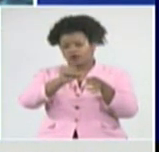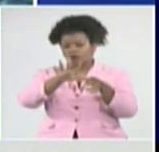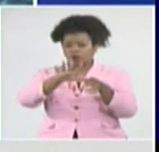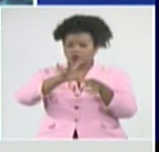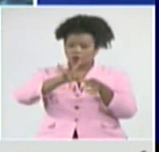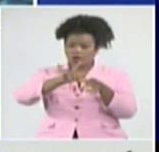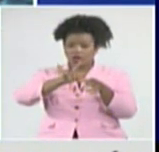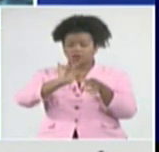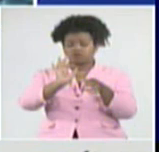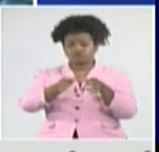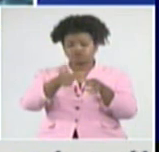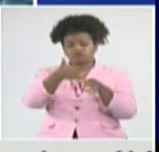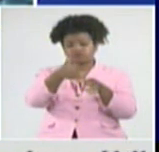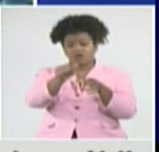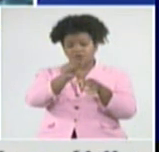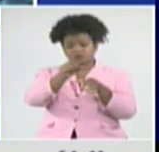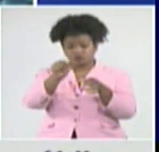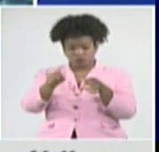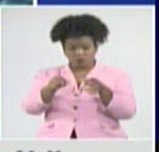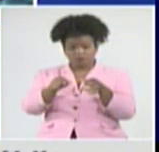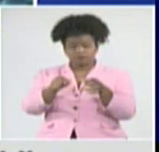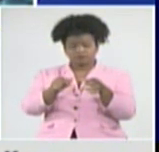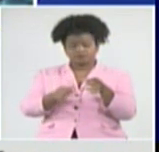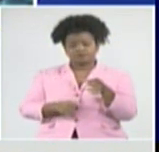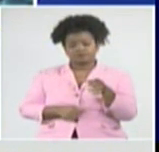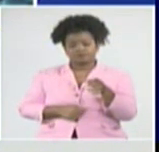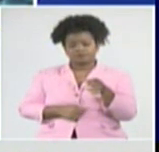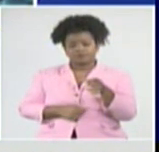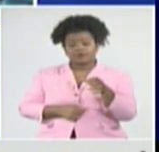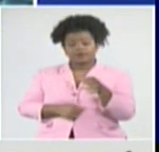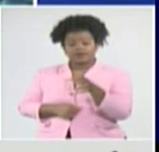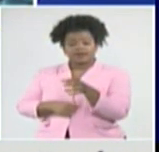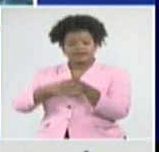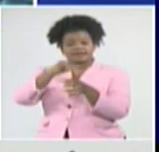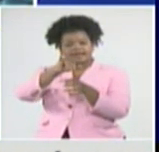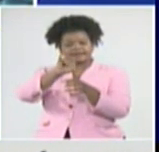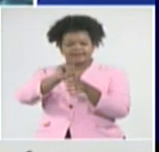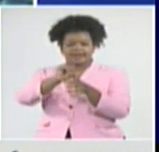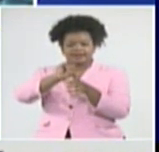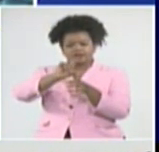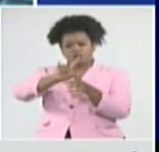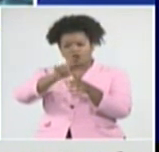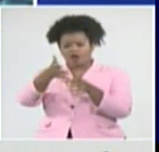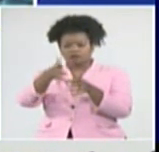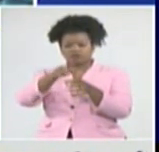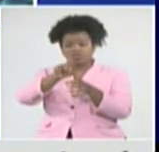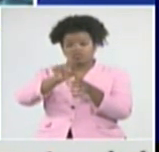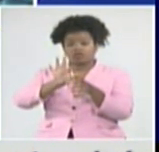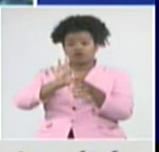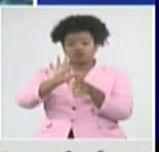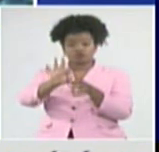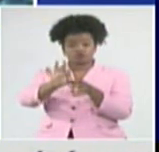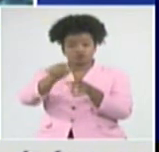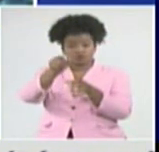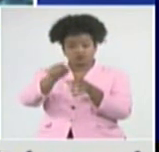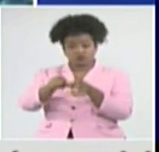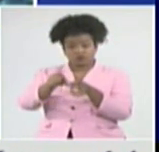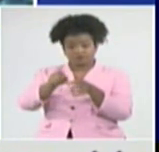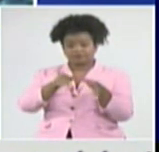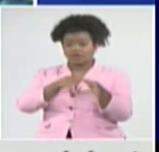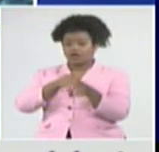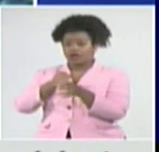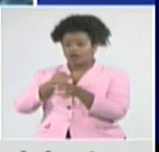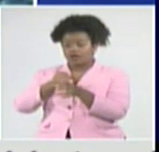de los fallecidos que informamos. Entre 60 y 69, 18. Igual que entre 70 y